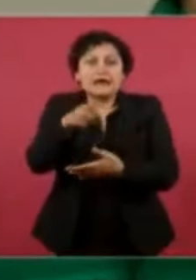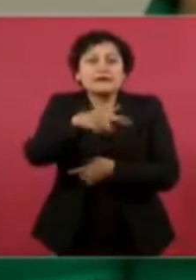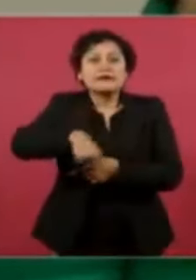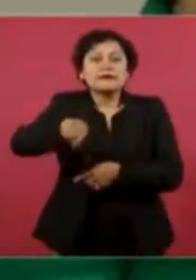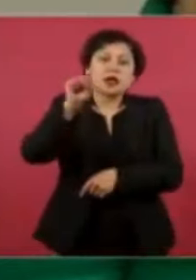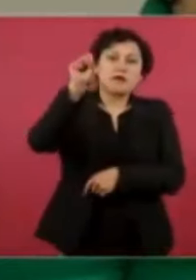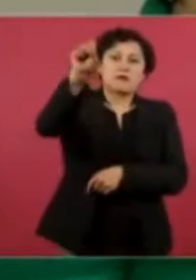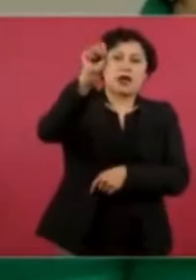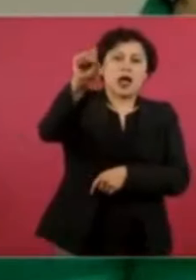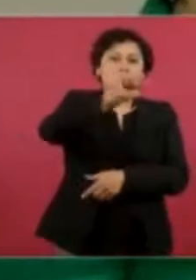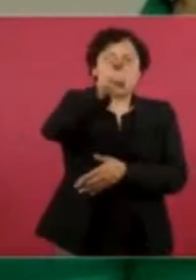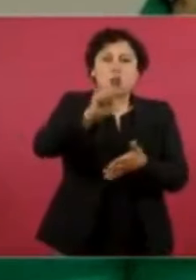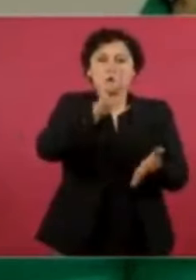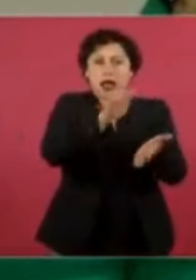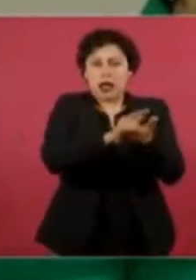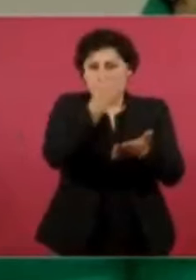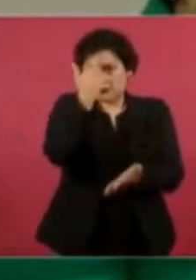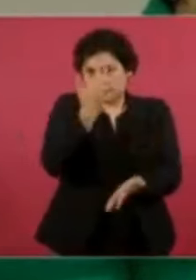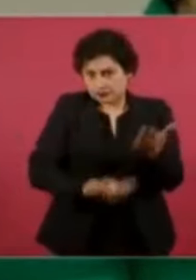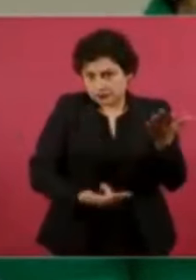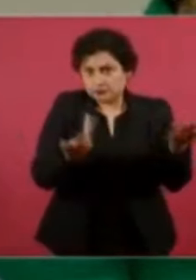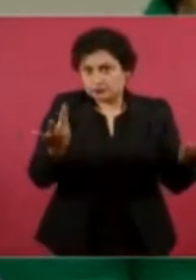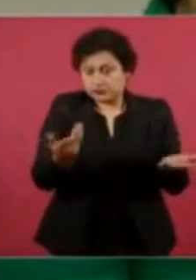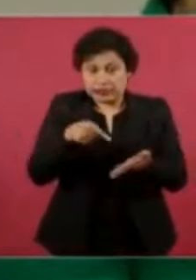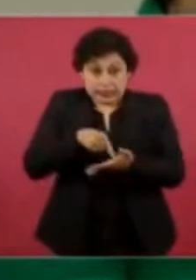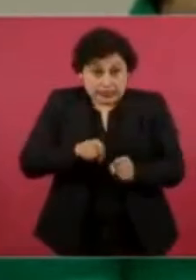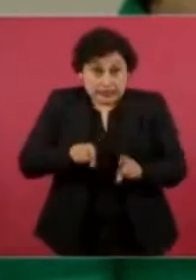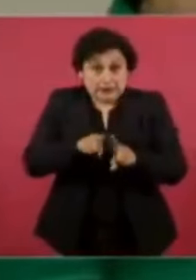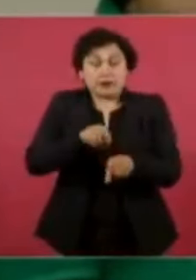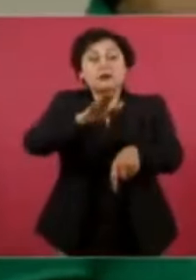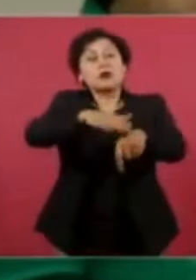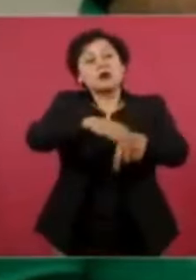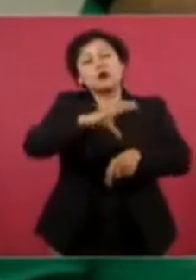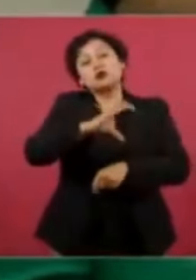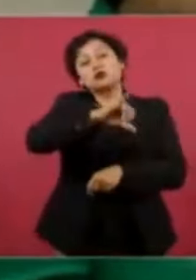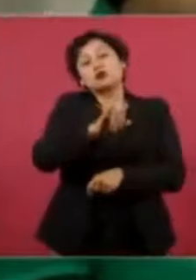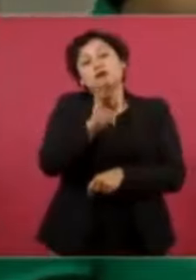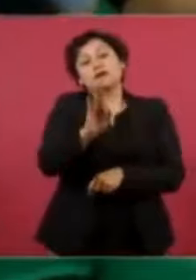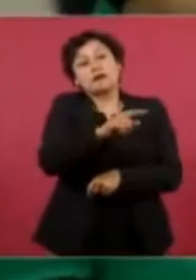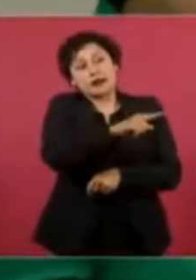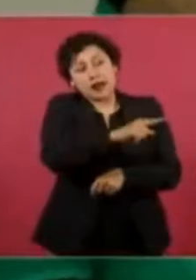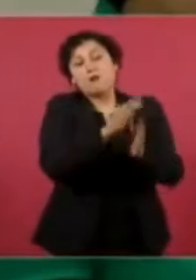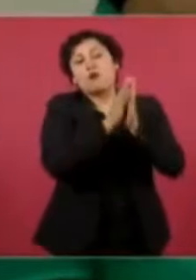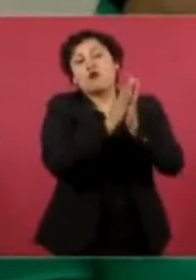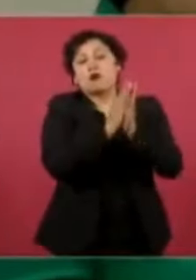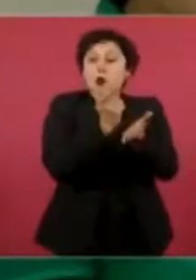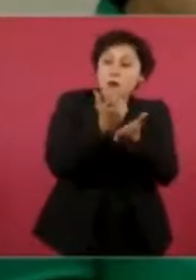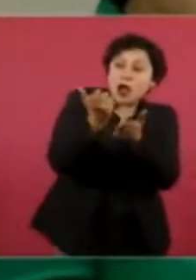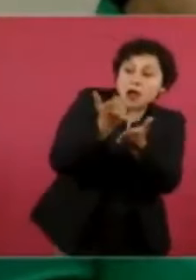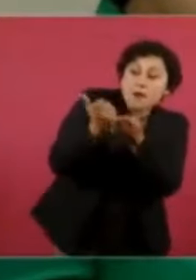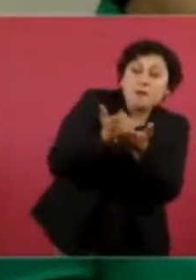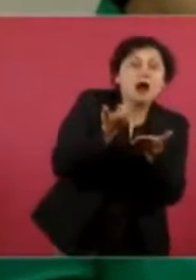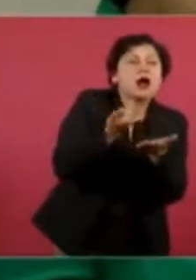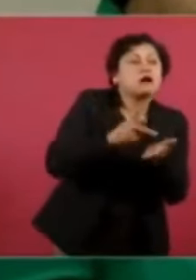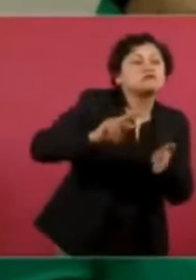es ilegal incluso eh llama al consejo de la judicatura federal a suspender los pagos y y sancionar a quienes se mantengan